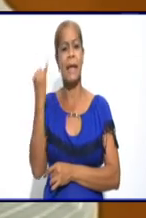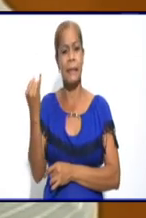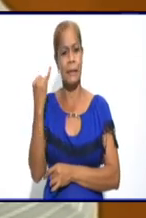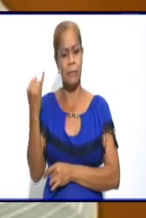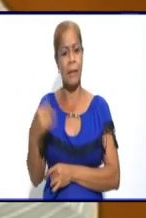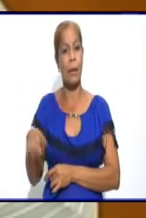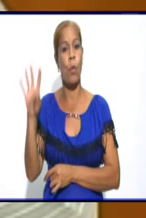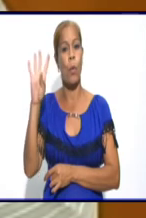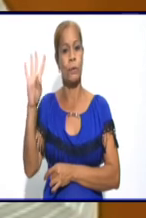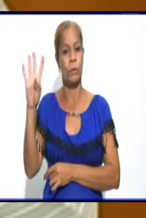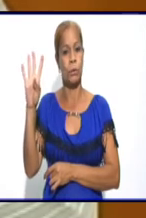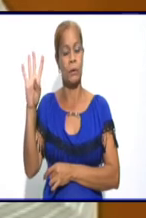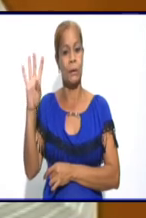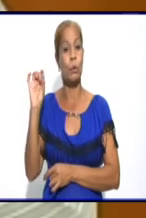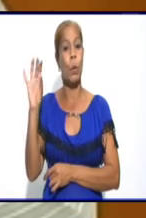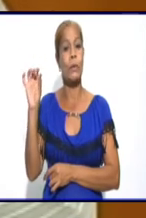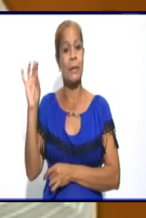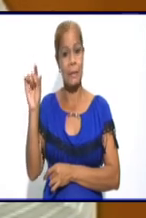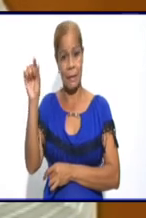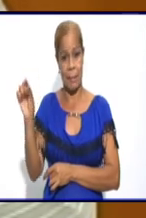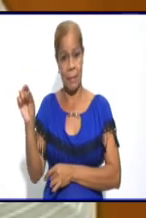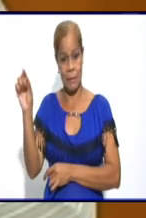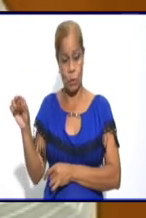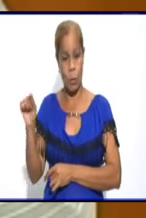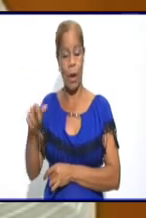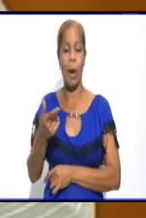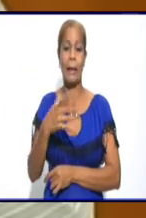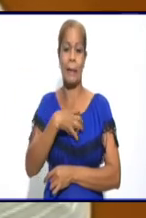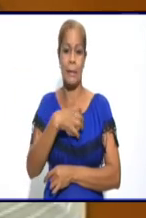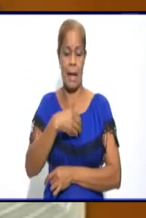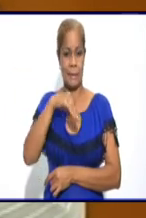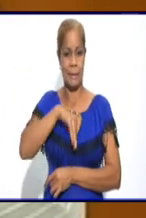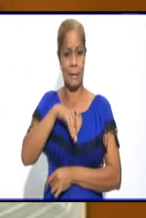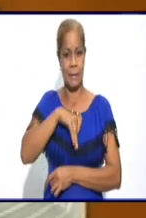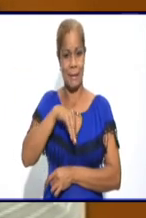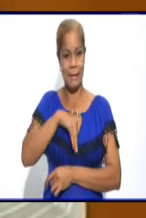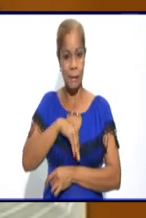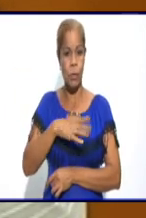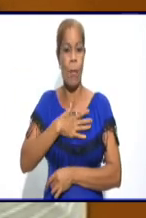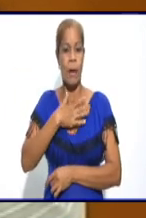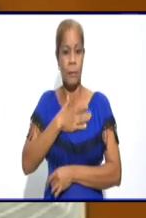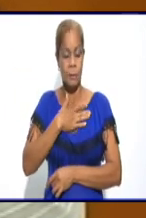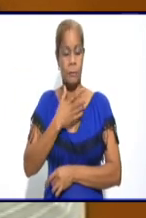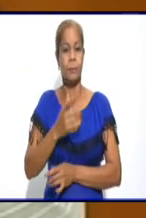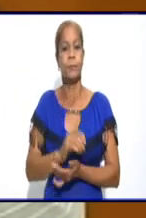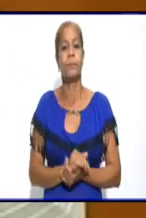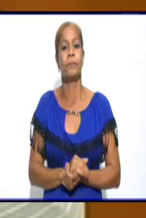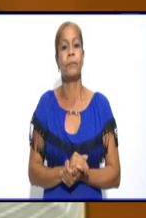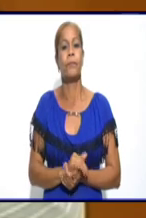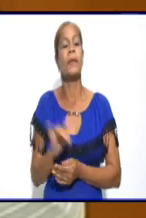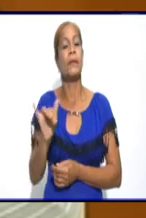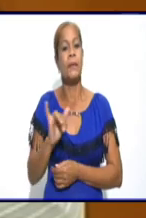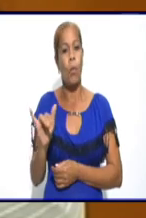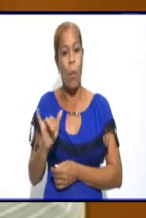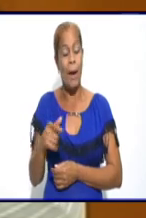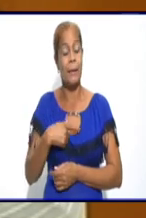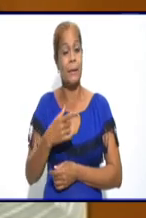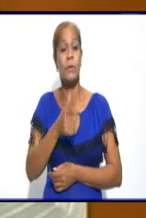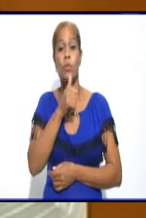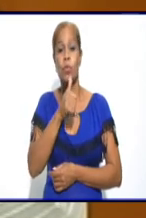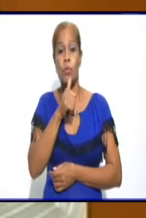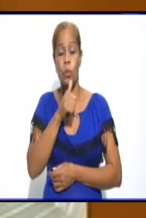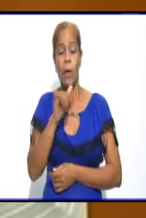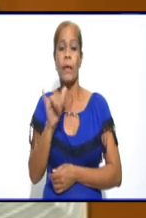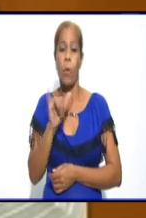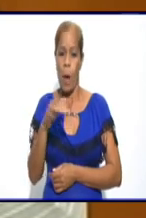415 casos con síntomas respiratorios, de ellos 54 con test de antígenos positivos que resultan casos sospechosos y por lo